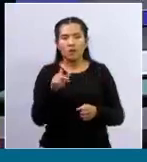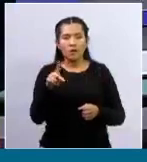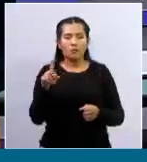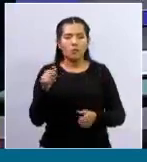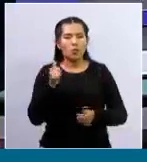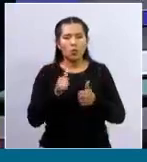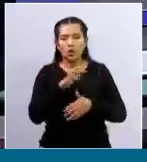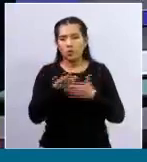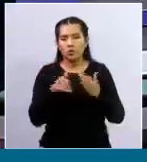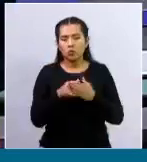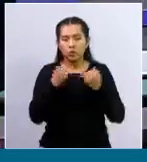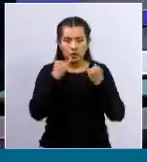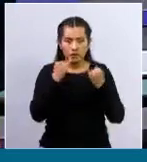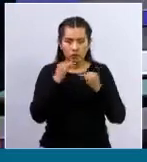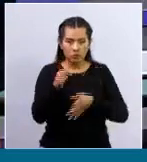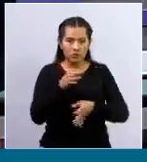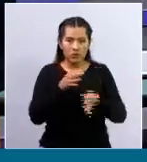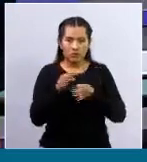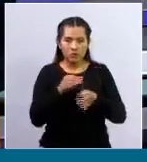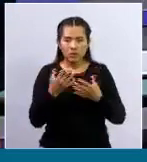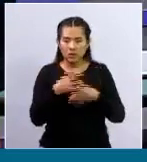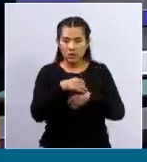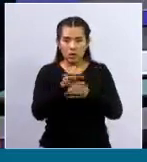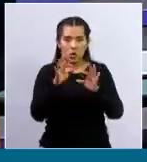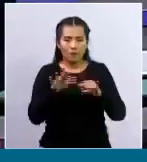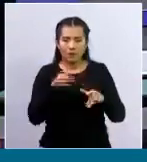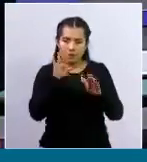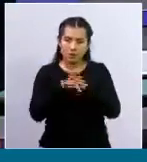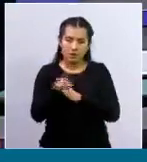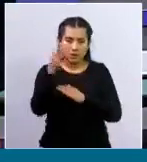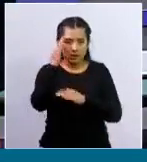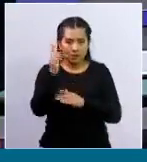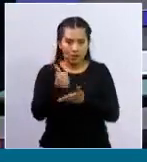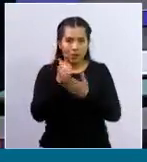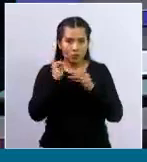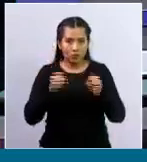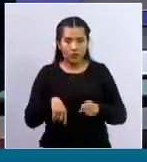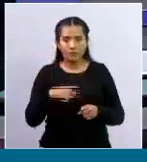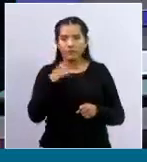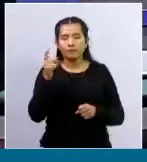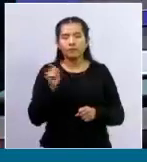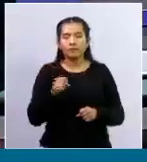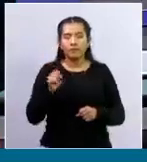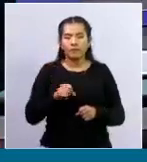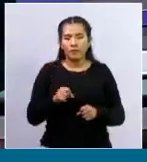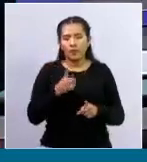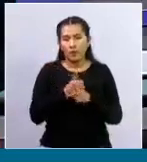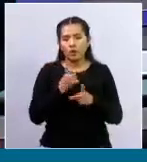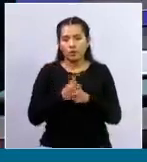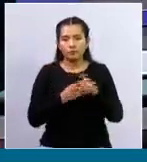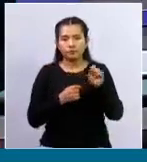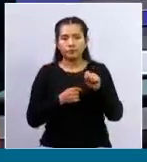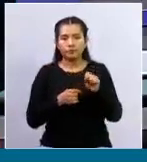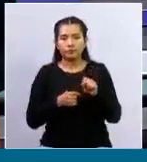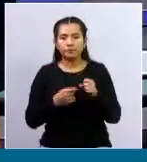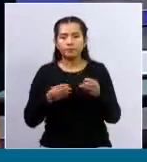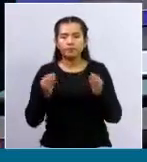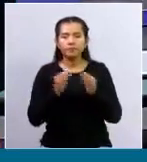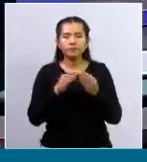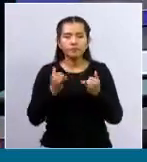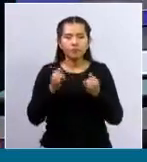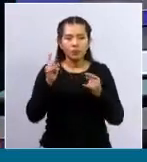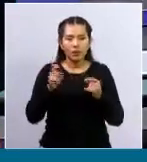todos esos detalles se los puede brindar en una oficina de La Paz. Sí, por supuesto, por supuesto. Es interesante entender